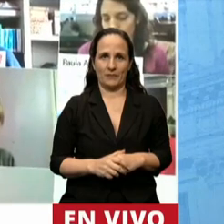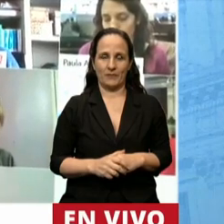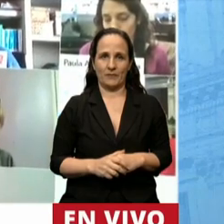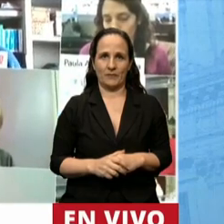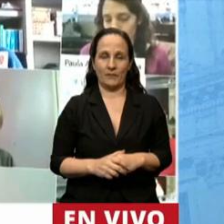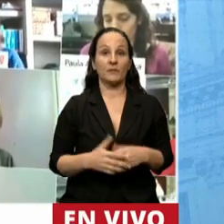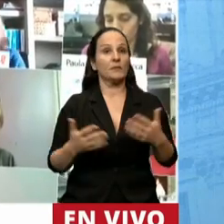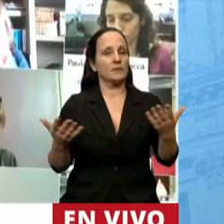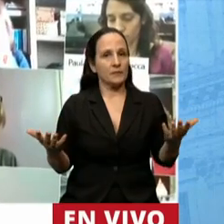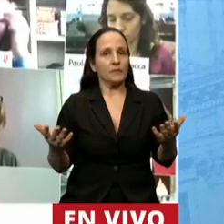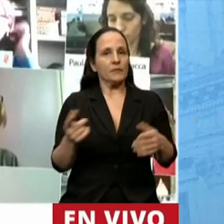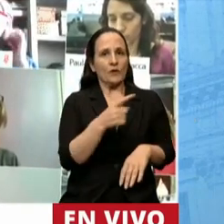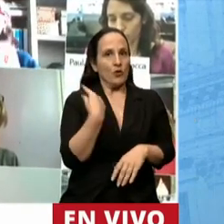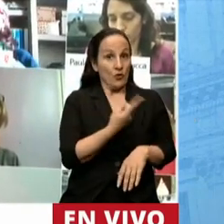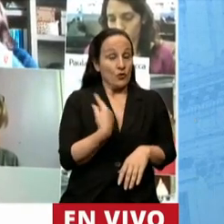nosotros